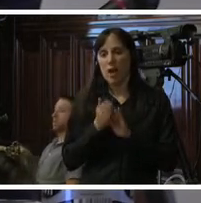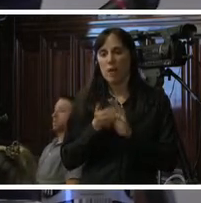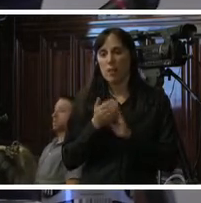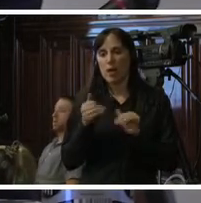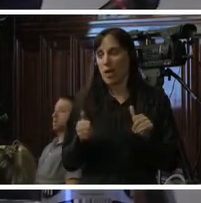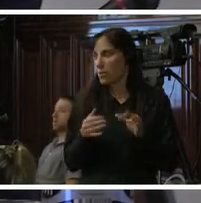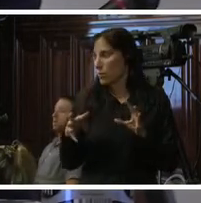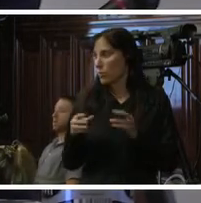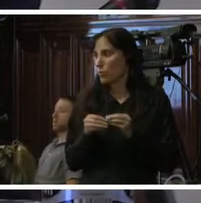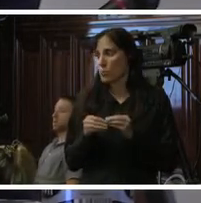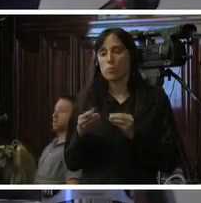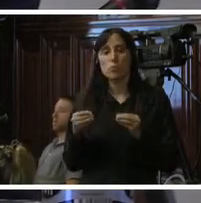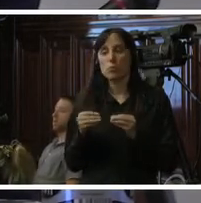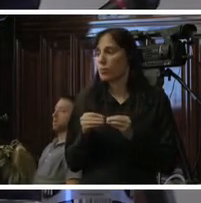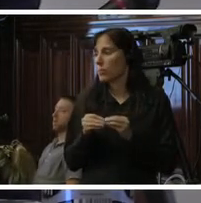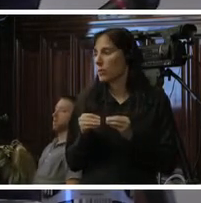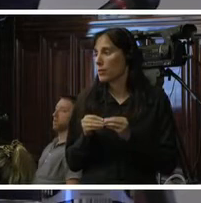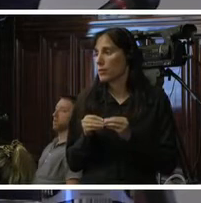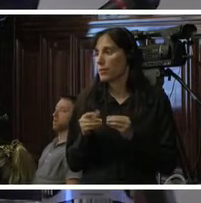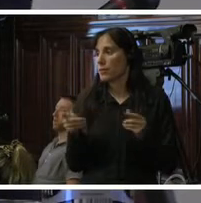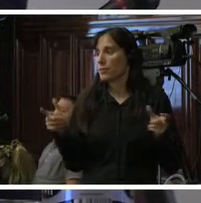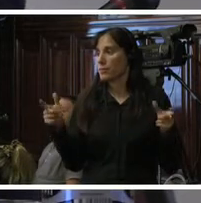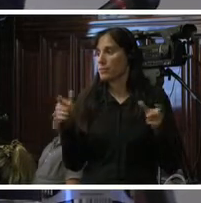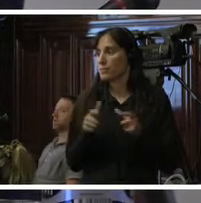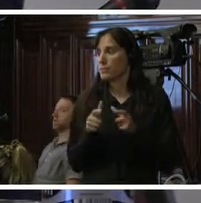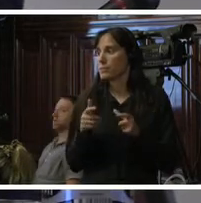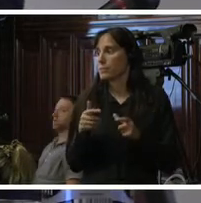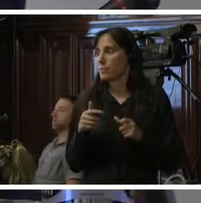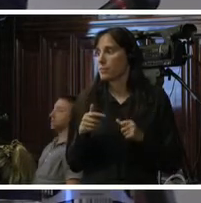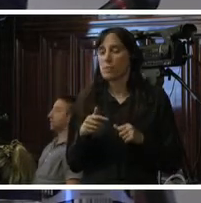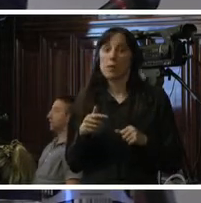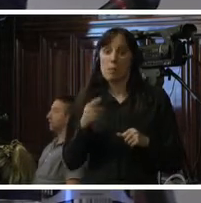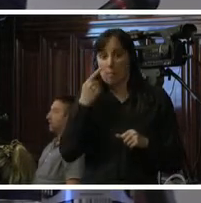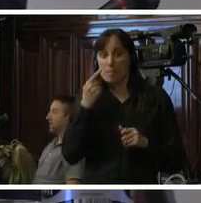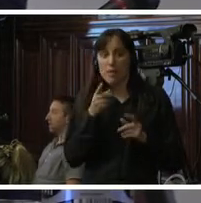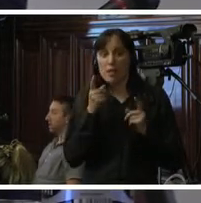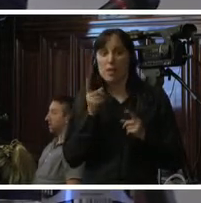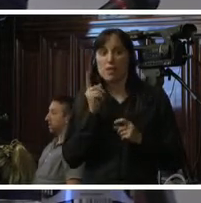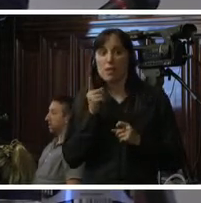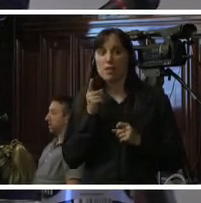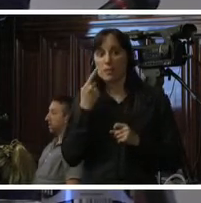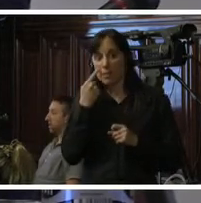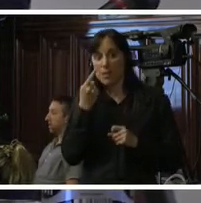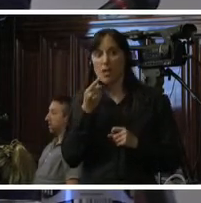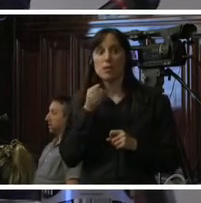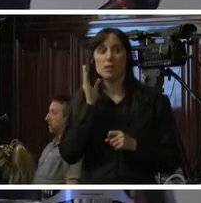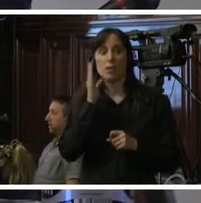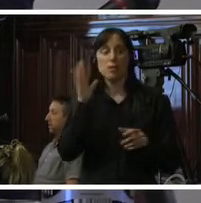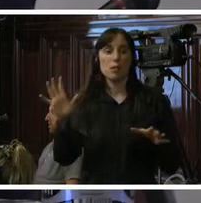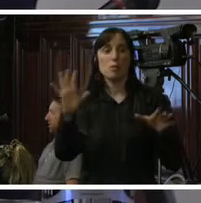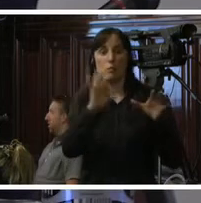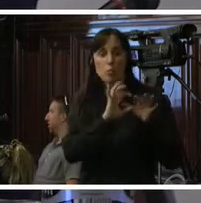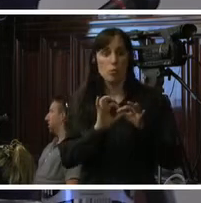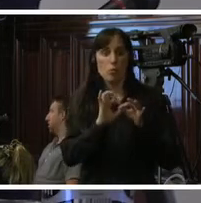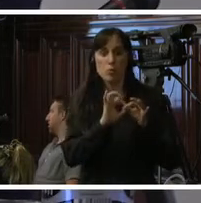aquí con mis compañeros en la comisión y yo diría que para adelante, tenemos que seguir haciendo esfuerzos mancomunados, unidos,